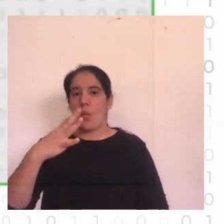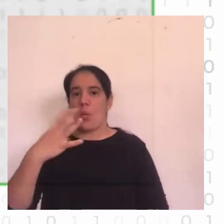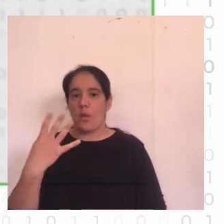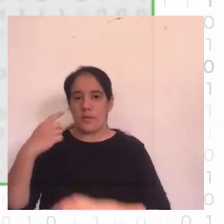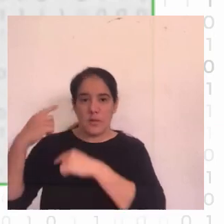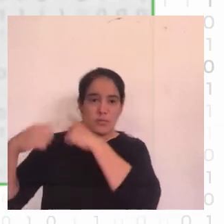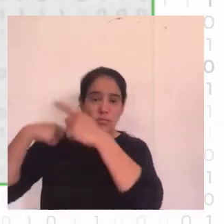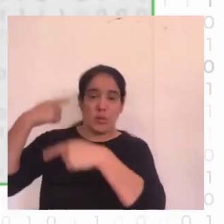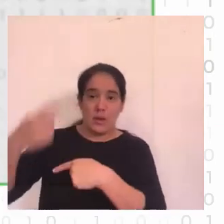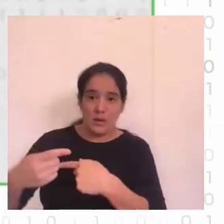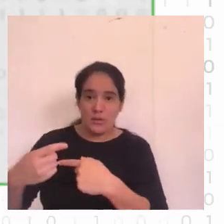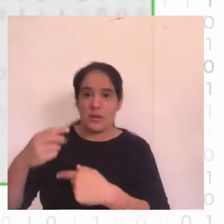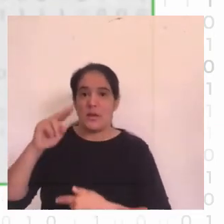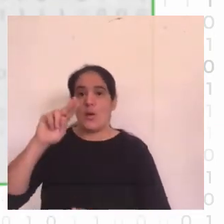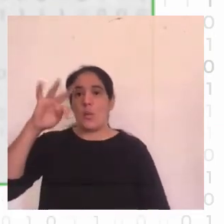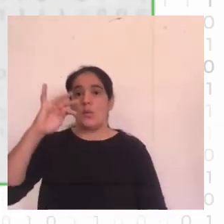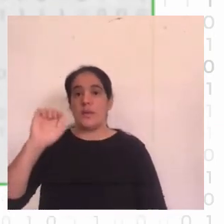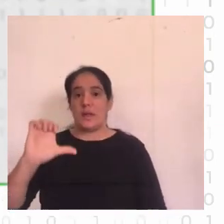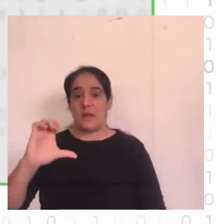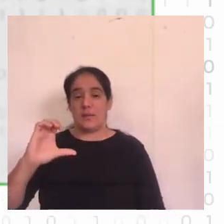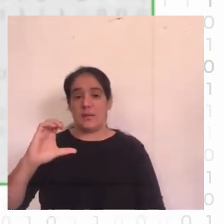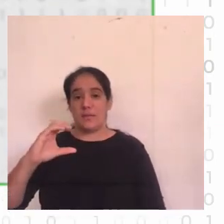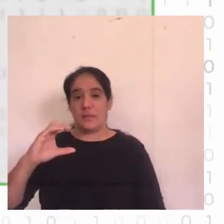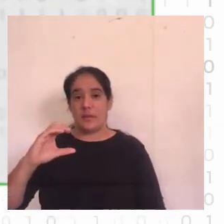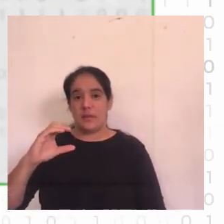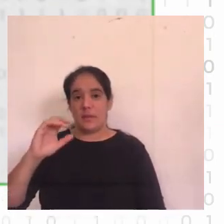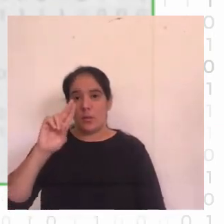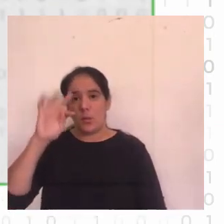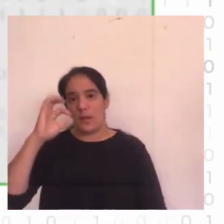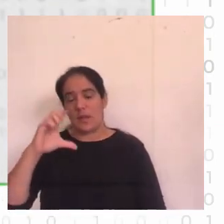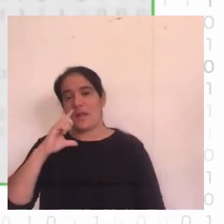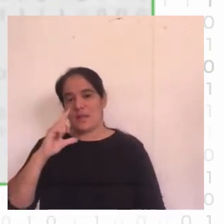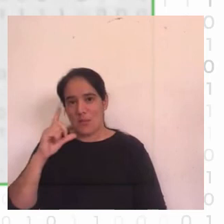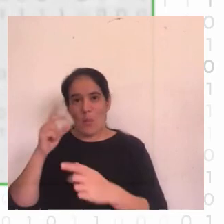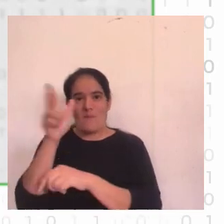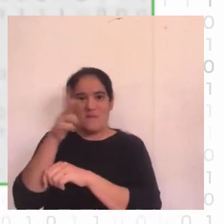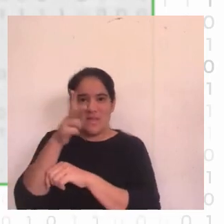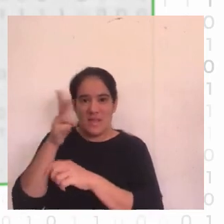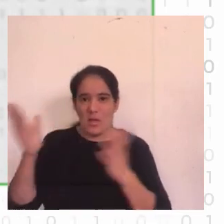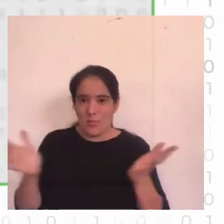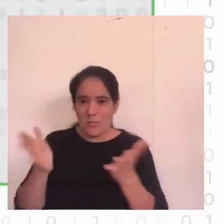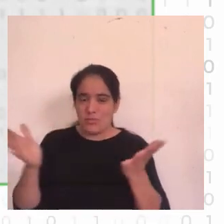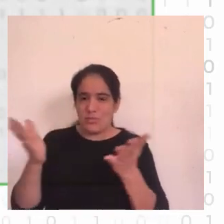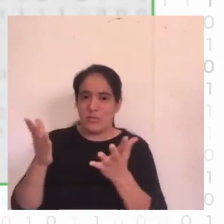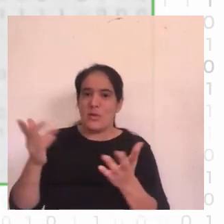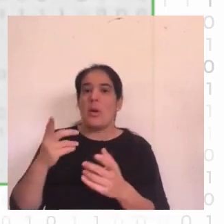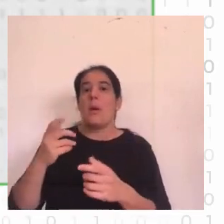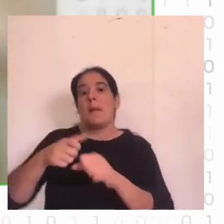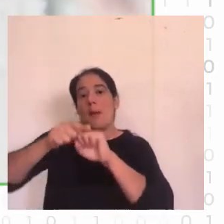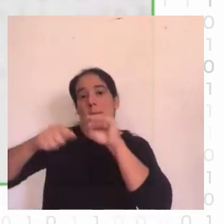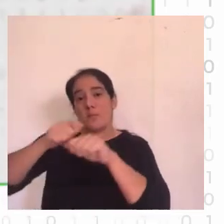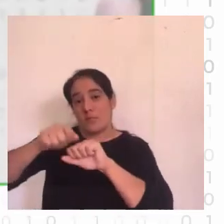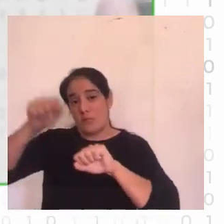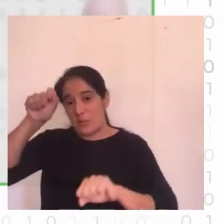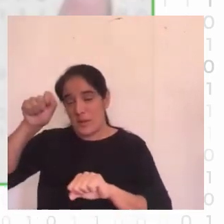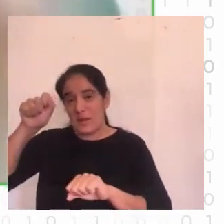en ciencia de datos de UTEC así que y tenemos acá un video de promoción de la maestría así que le invitamos a vamos